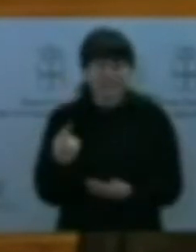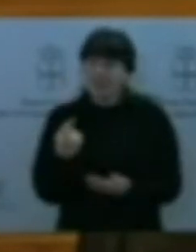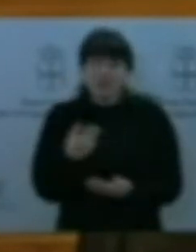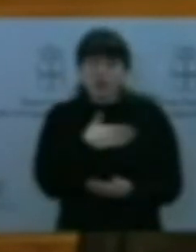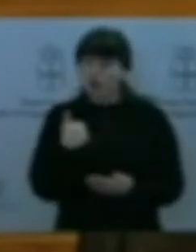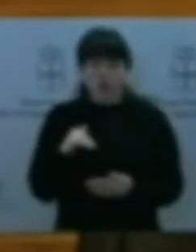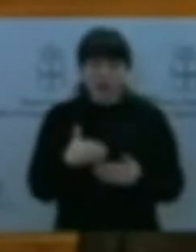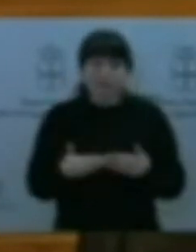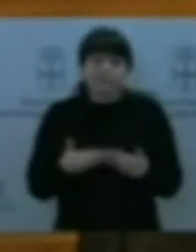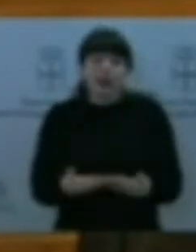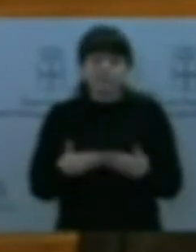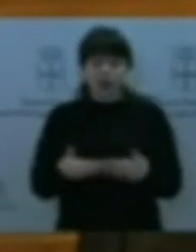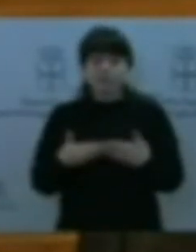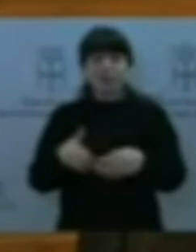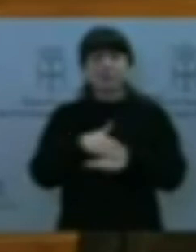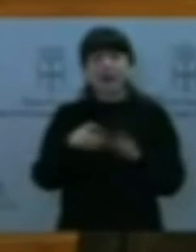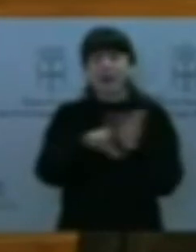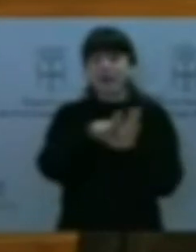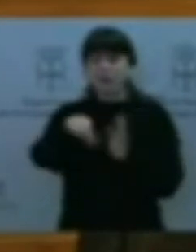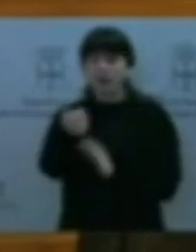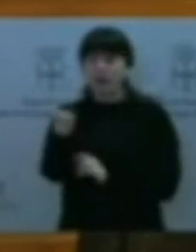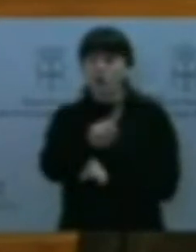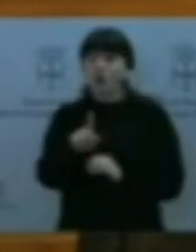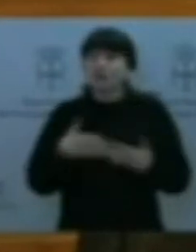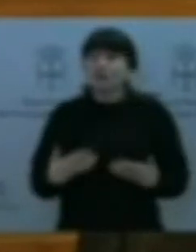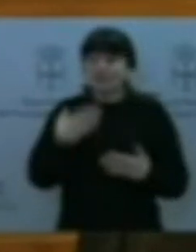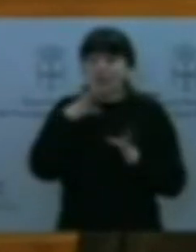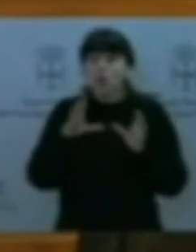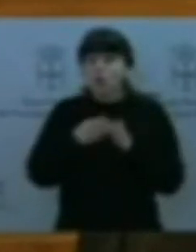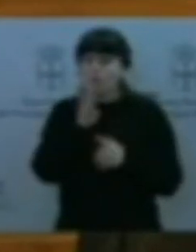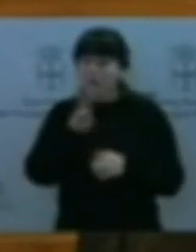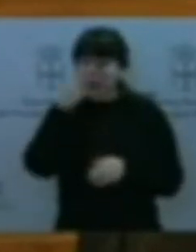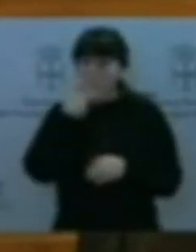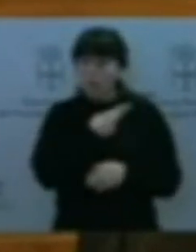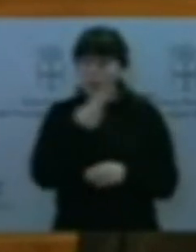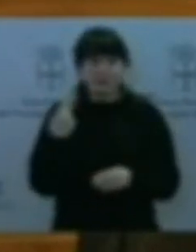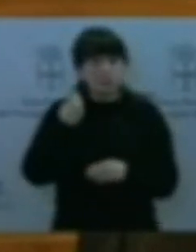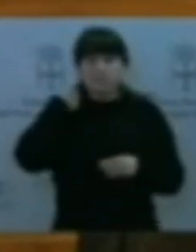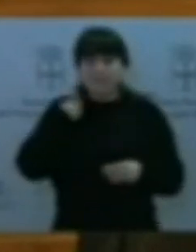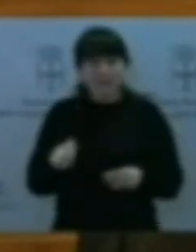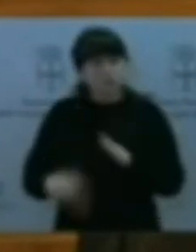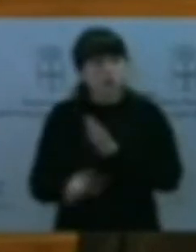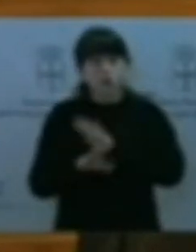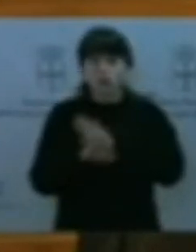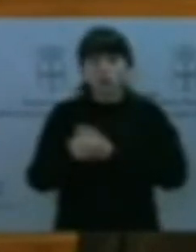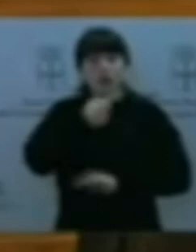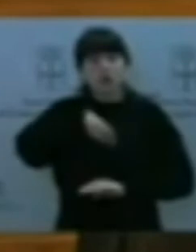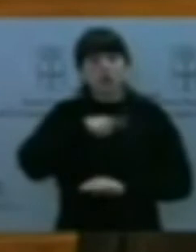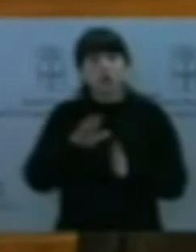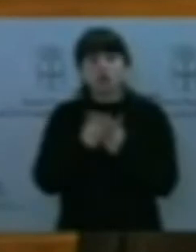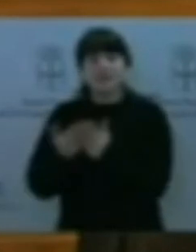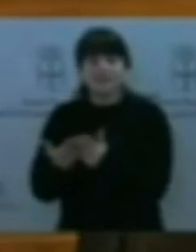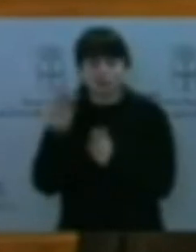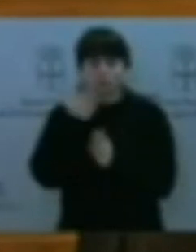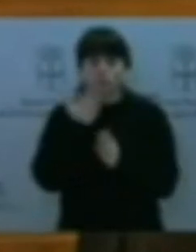apruebe. Por lo tanto, el compromiso del Partido Popular seguirá siendo el mismo. Defenderemos la gratuidad de libros de texto como la estamos aplicando en los territorios donde gobernamos.